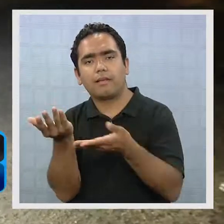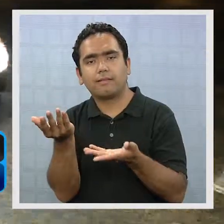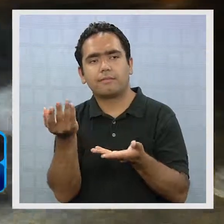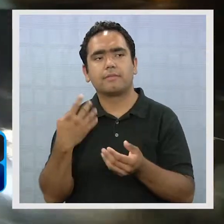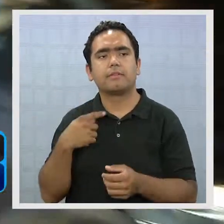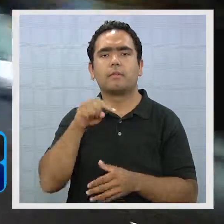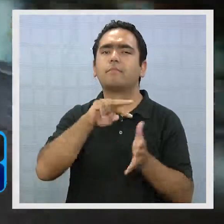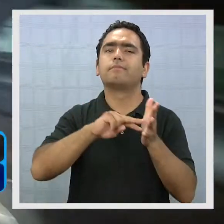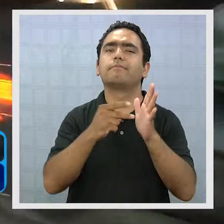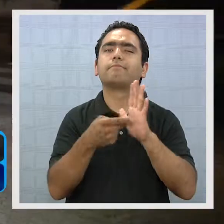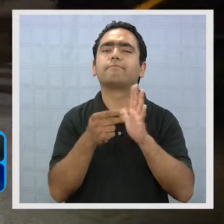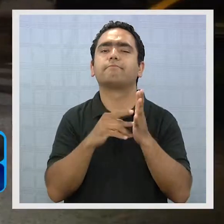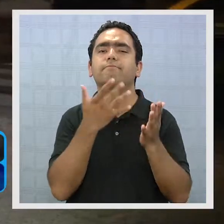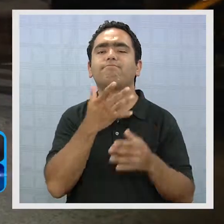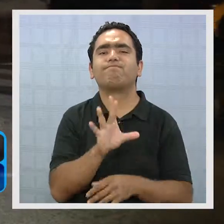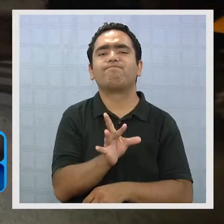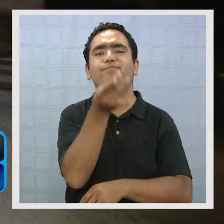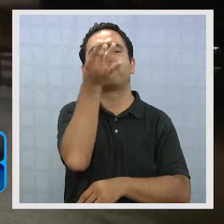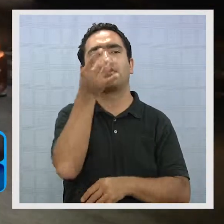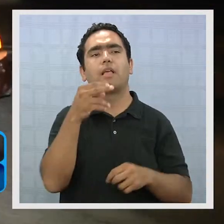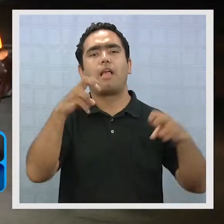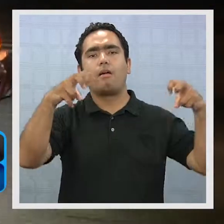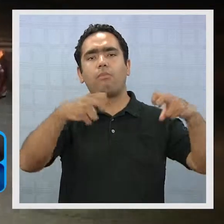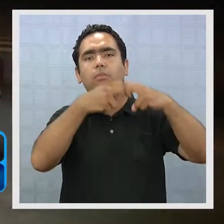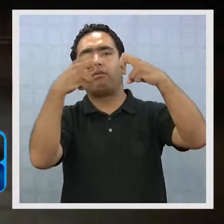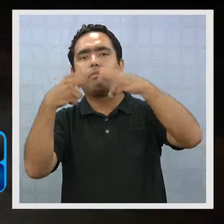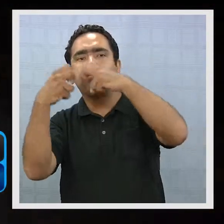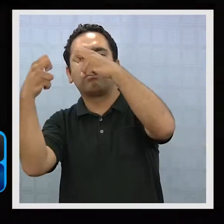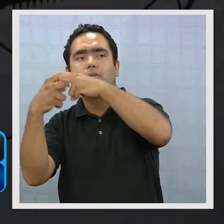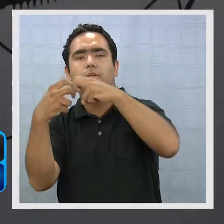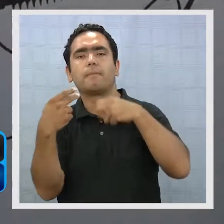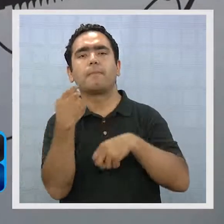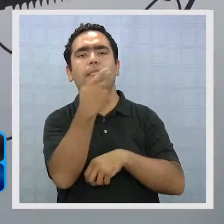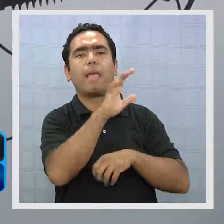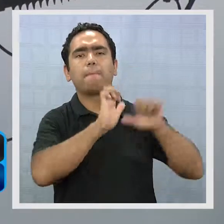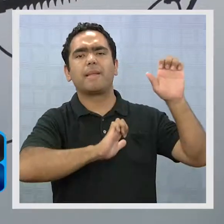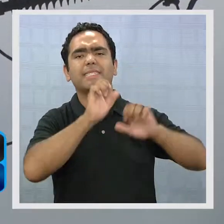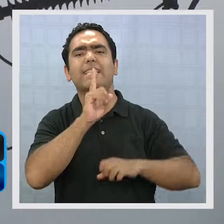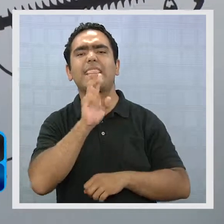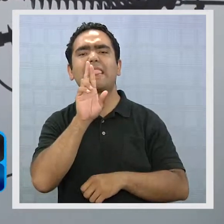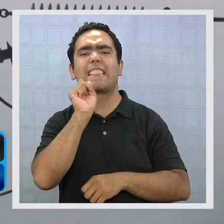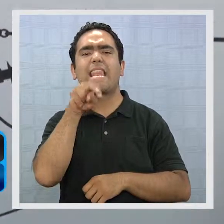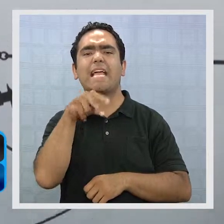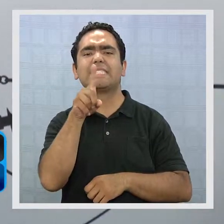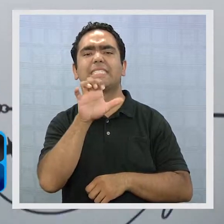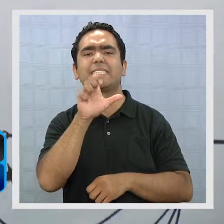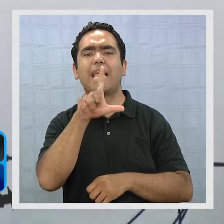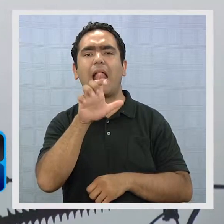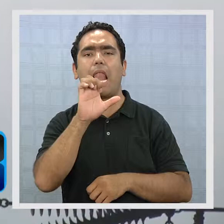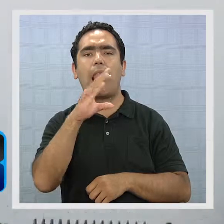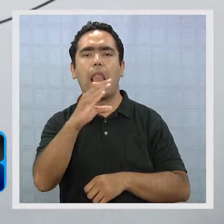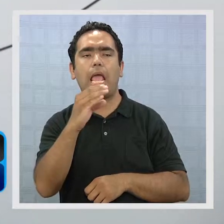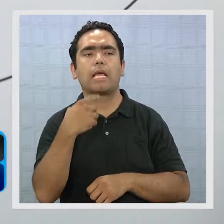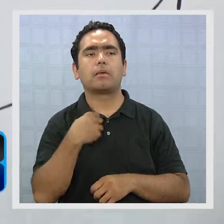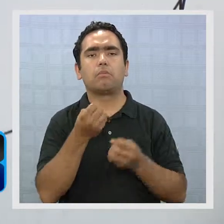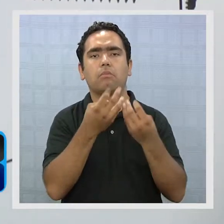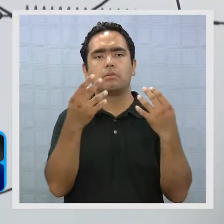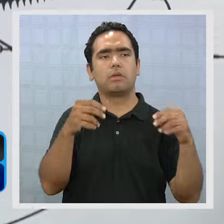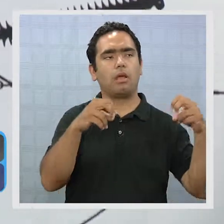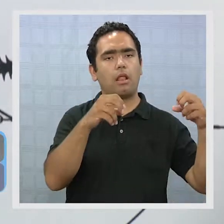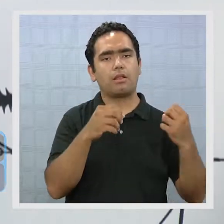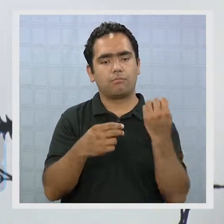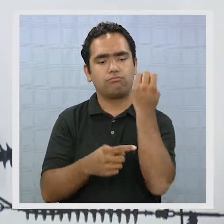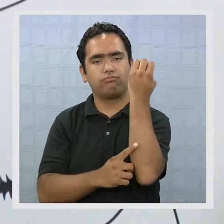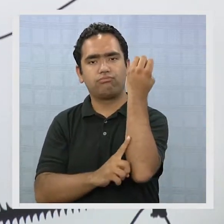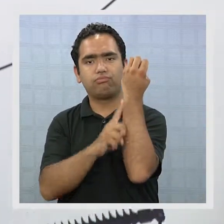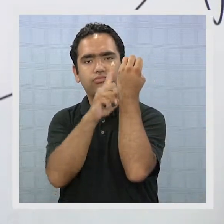diciembre. El problema se debió a una falla en la planta eléctrica Los Cóndores de Transelec y dejó sin luz a miles de hogares cerca de